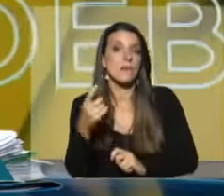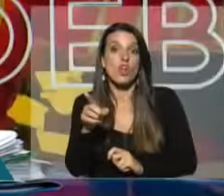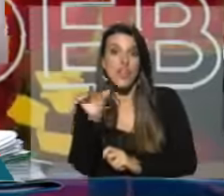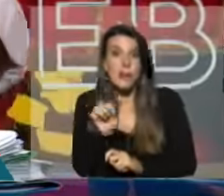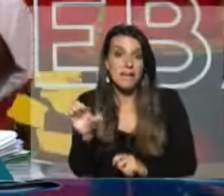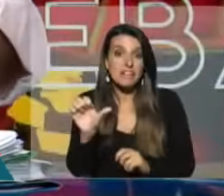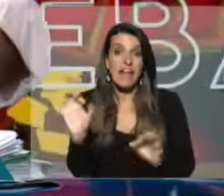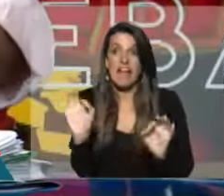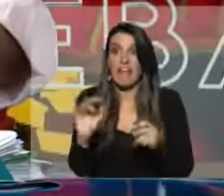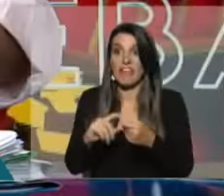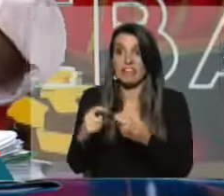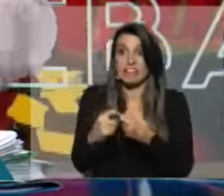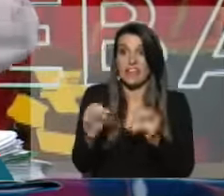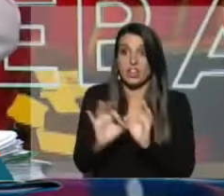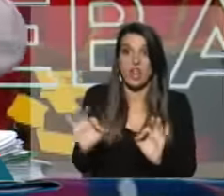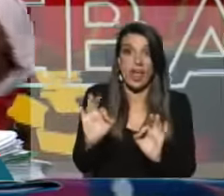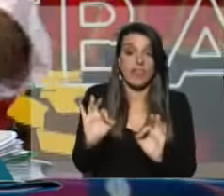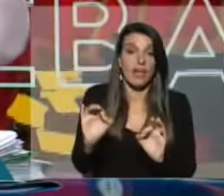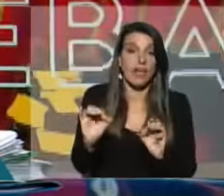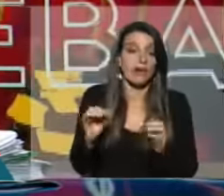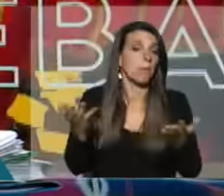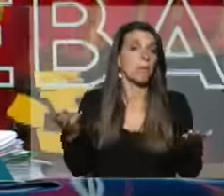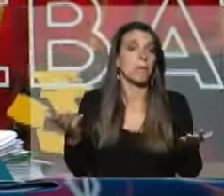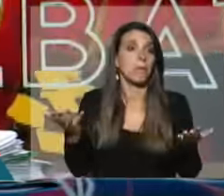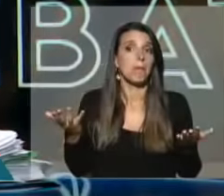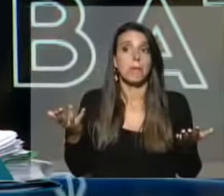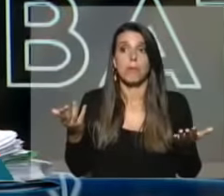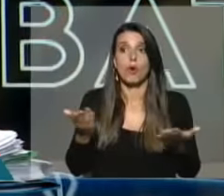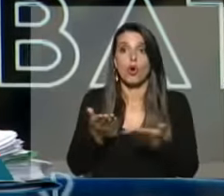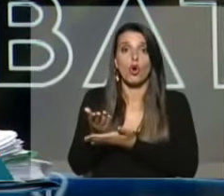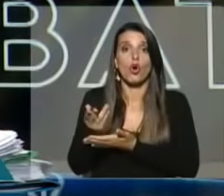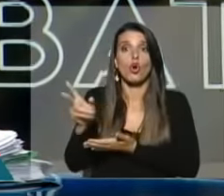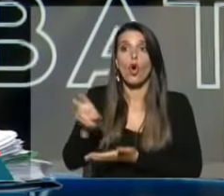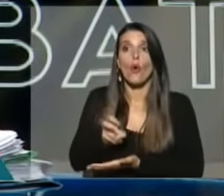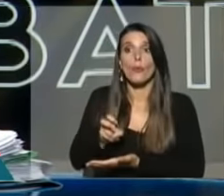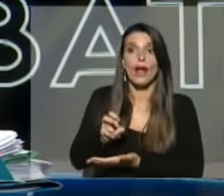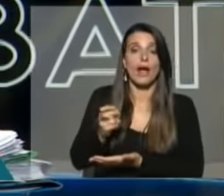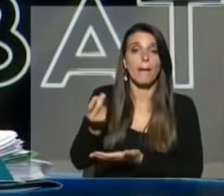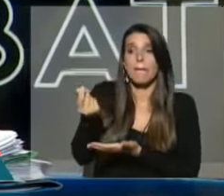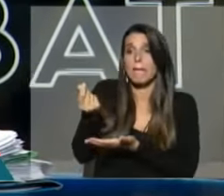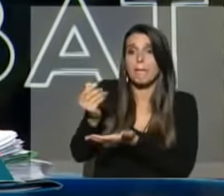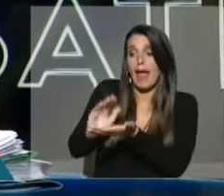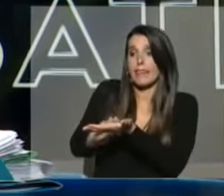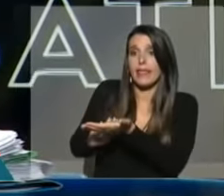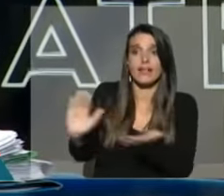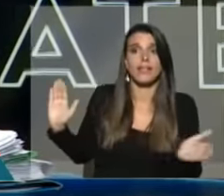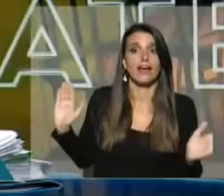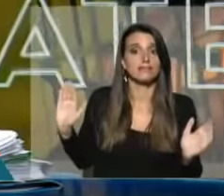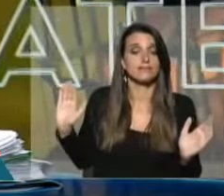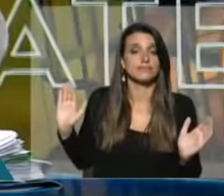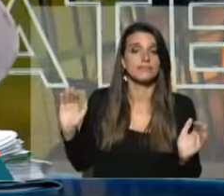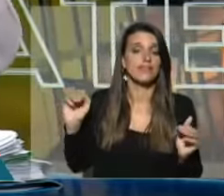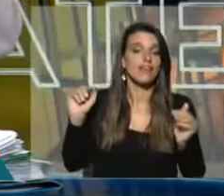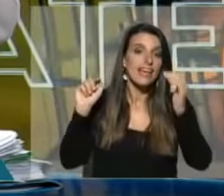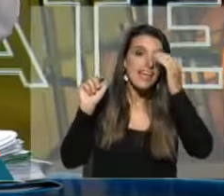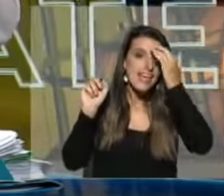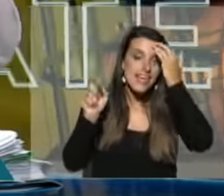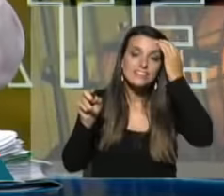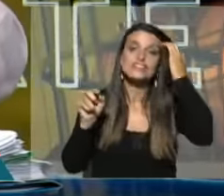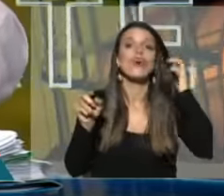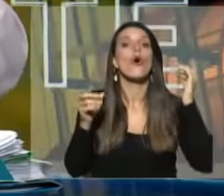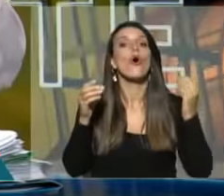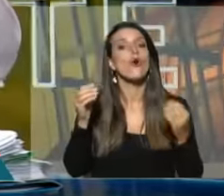en esa empresa no hay un sindicato fuerte, va a cobrar... 30 segundos. Va a cobrar de esa manera. Y eso da